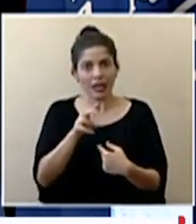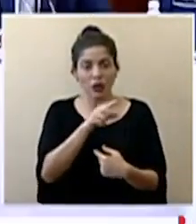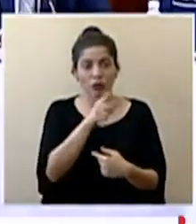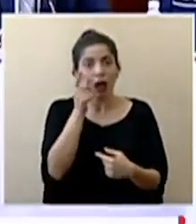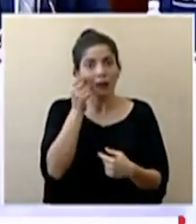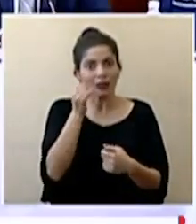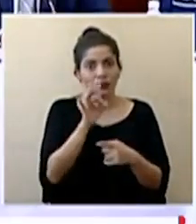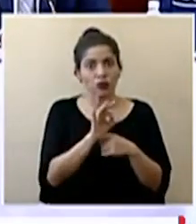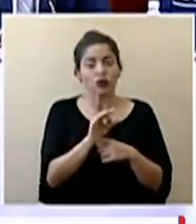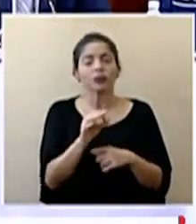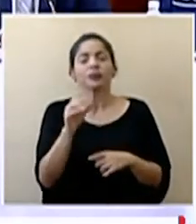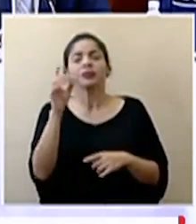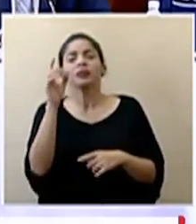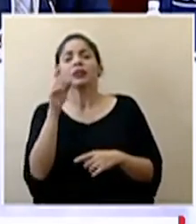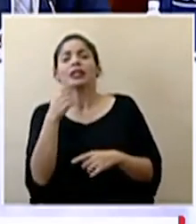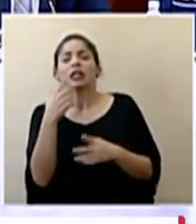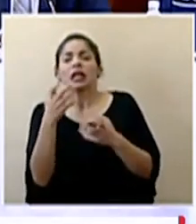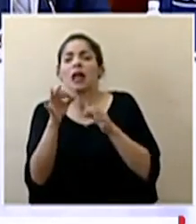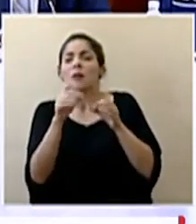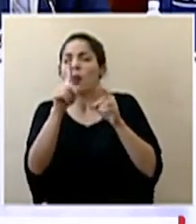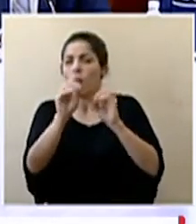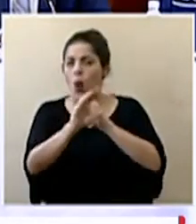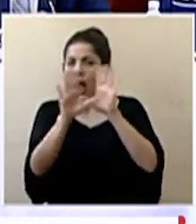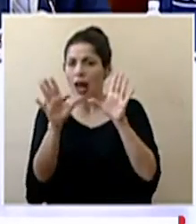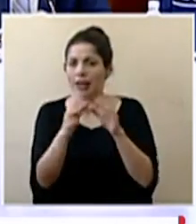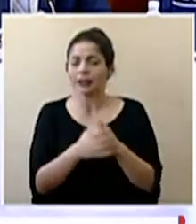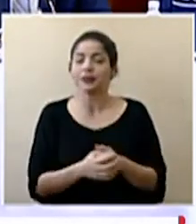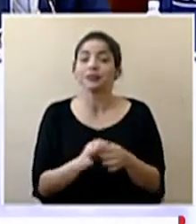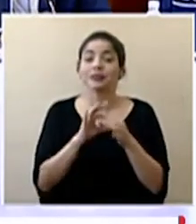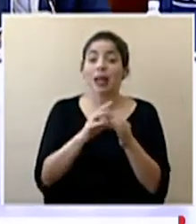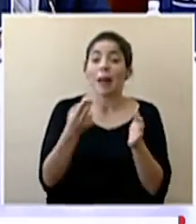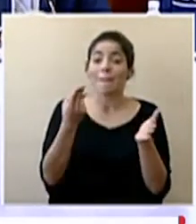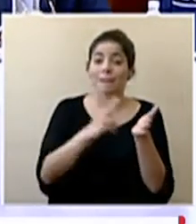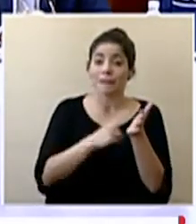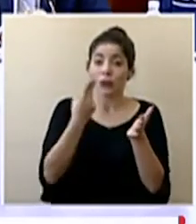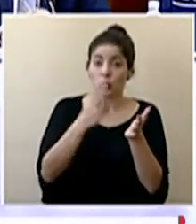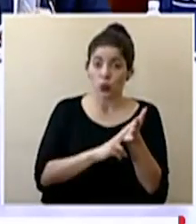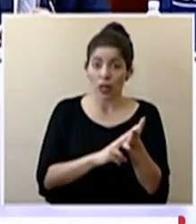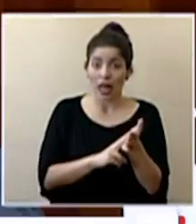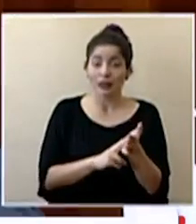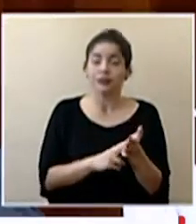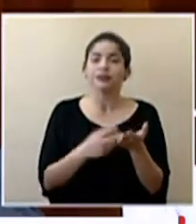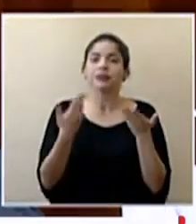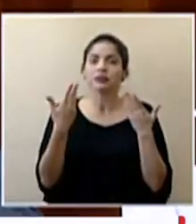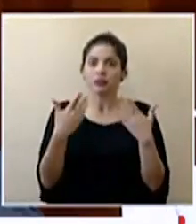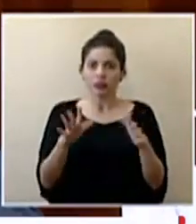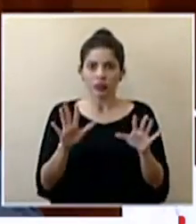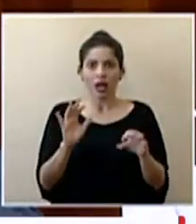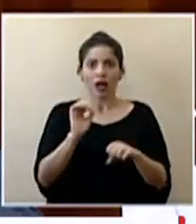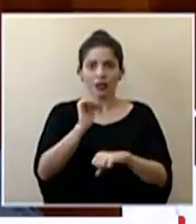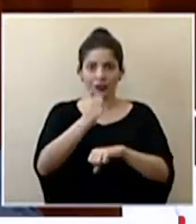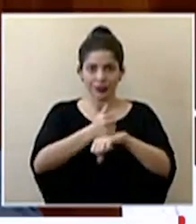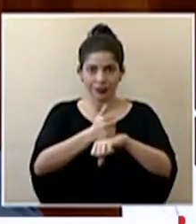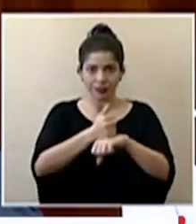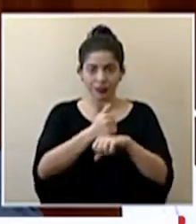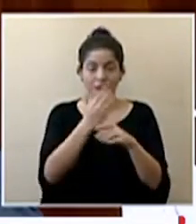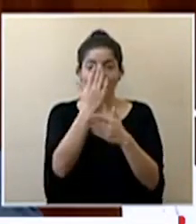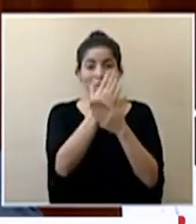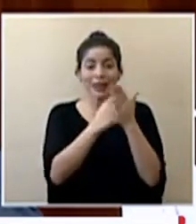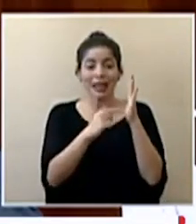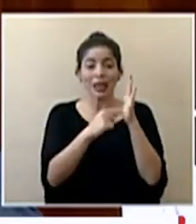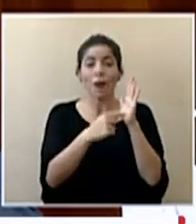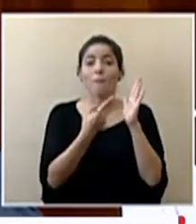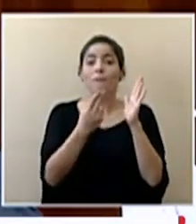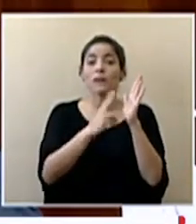yo quería hacer una aclaración porque con respecto a las multas ya está establecido en aparte de las